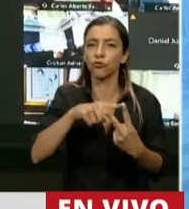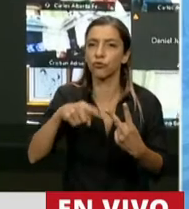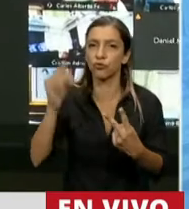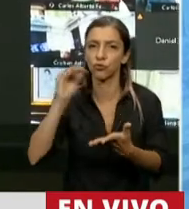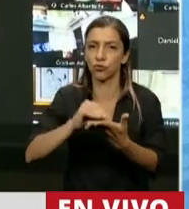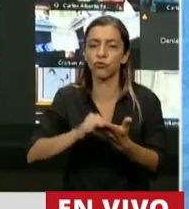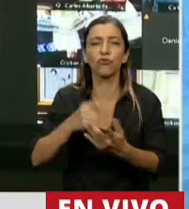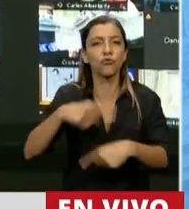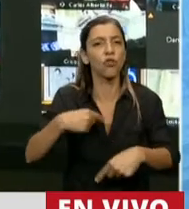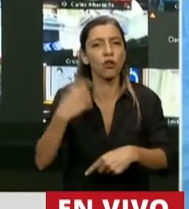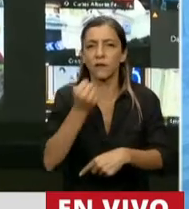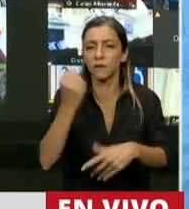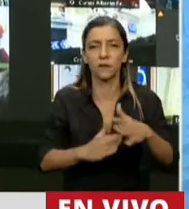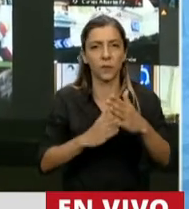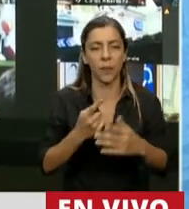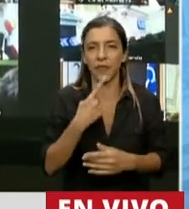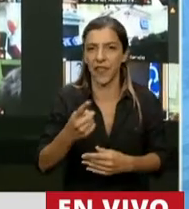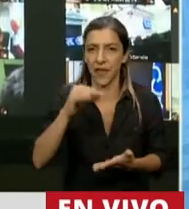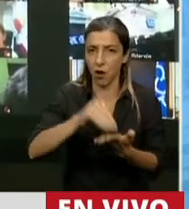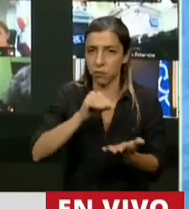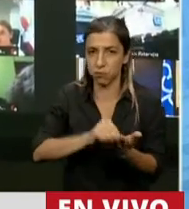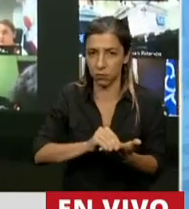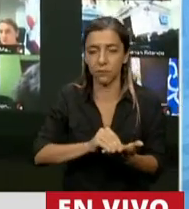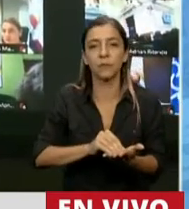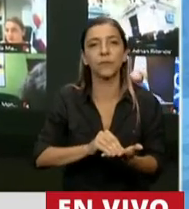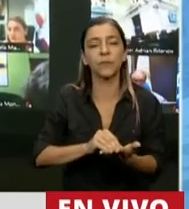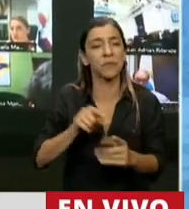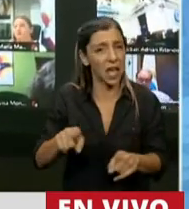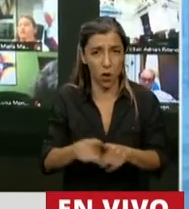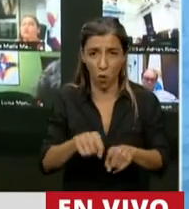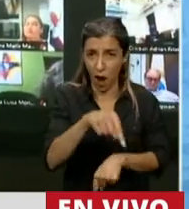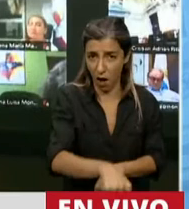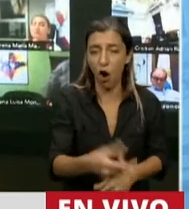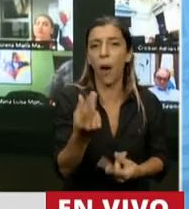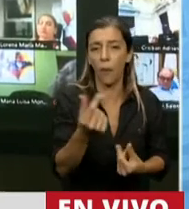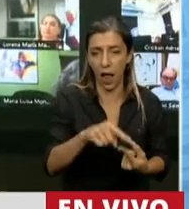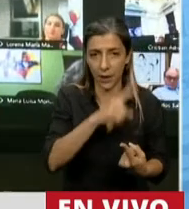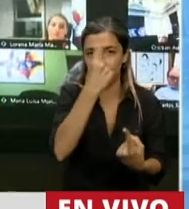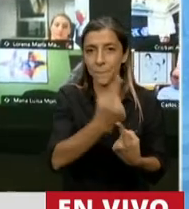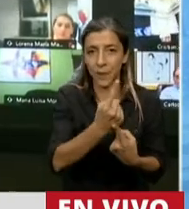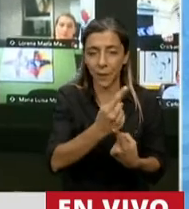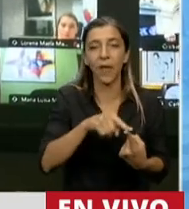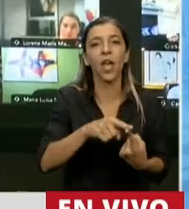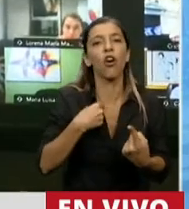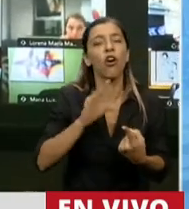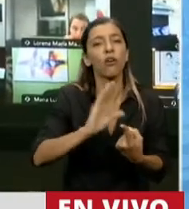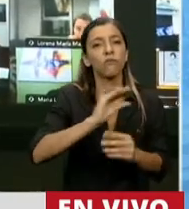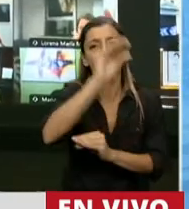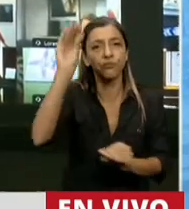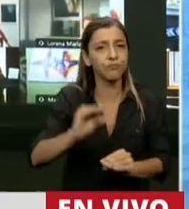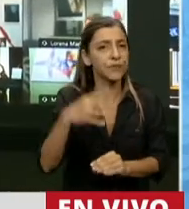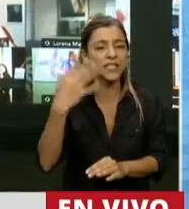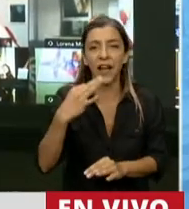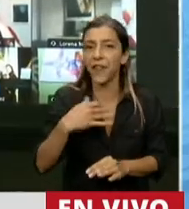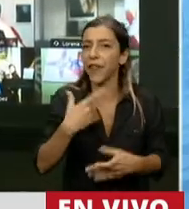dos principios que son plenamente aplicables a este caso uno que la coparticipación tiene naturaleza